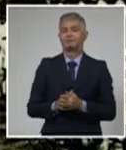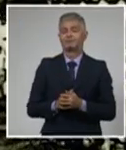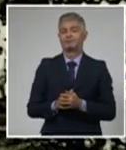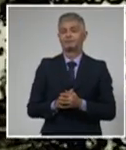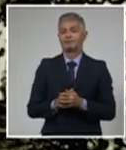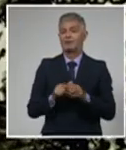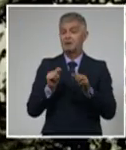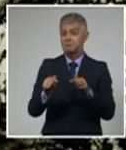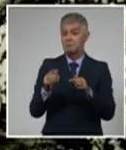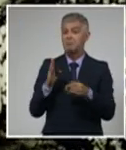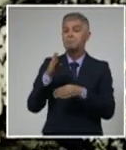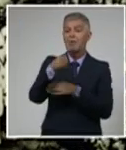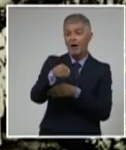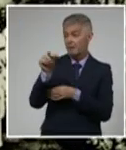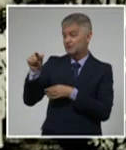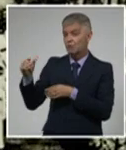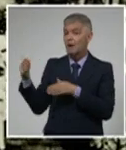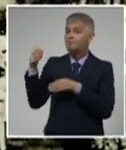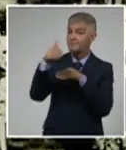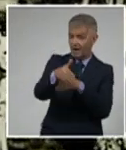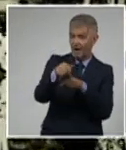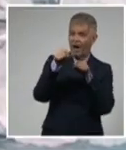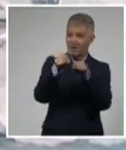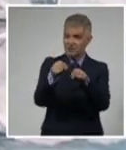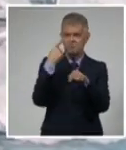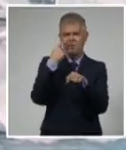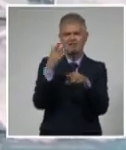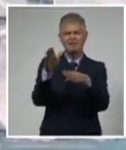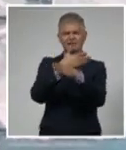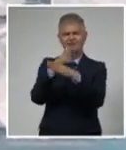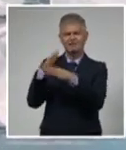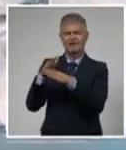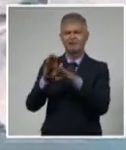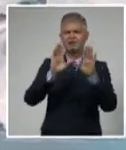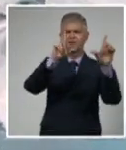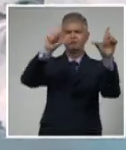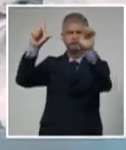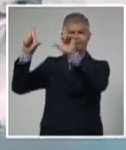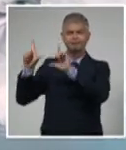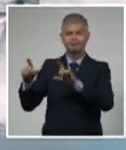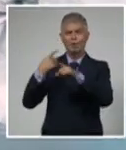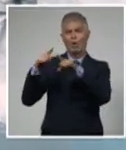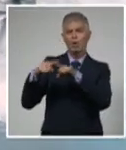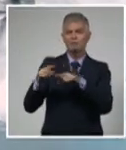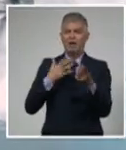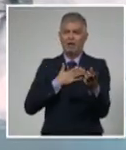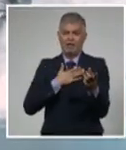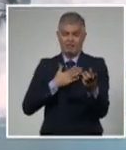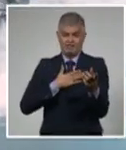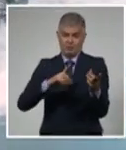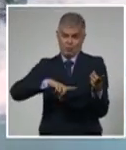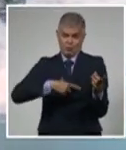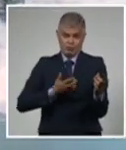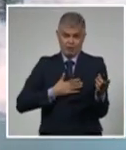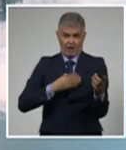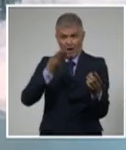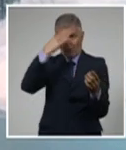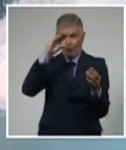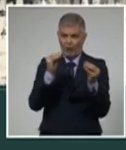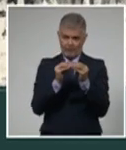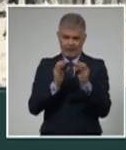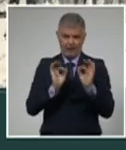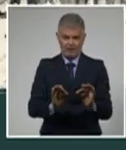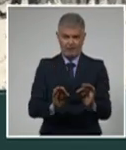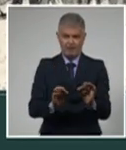se acerque a sus espacios podrá encontrar una gran variedad de colecciones y piezas que forman parte del acervo cultural cubano incluso